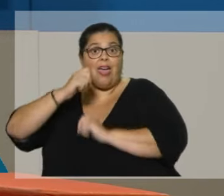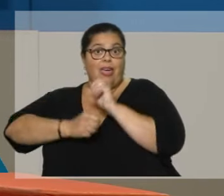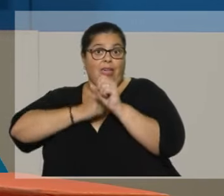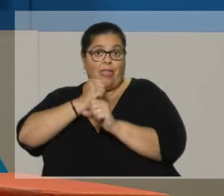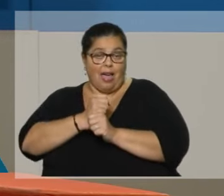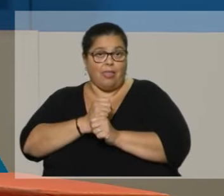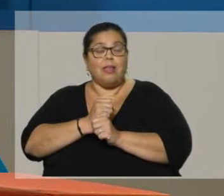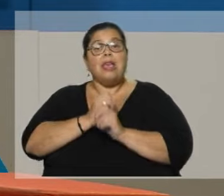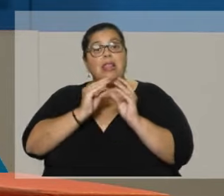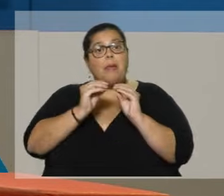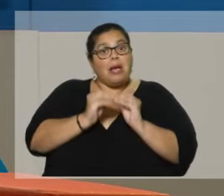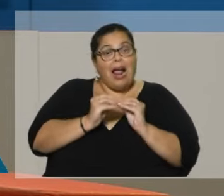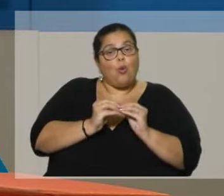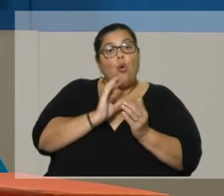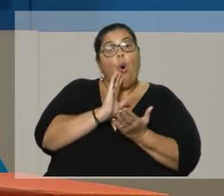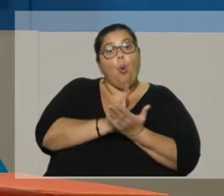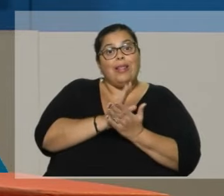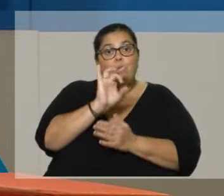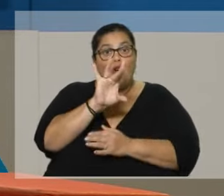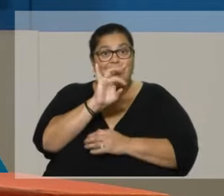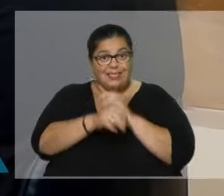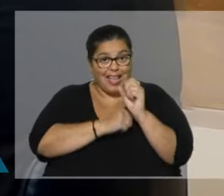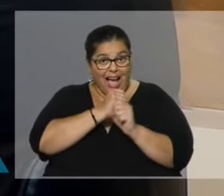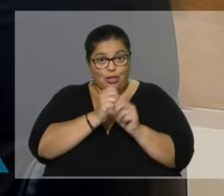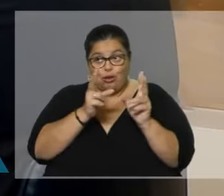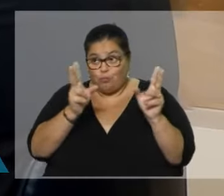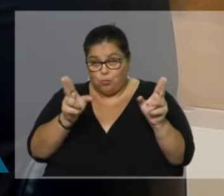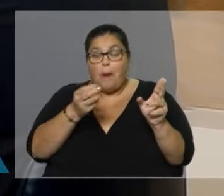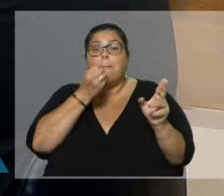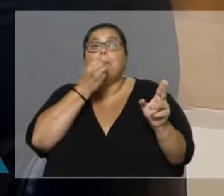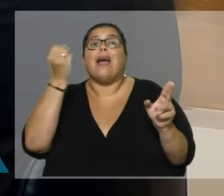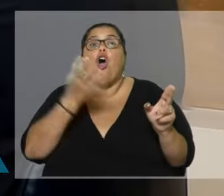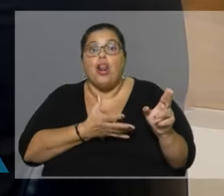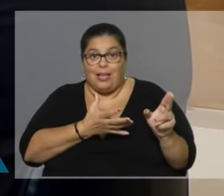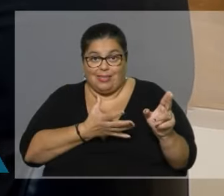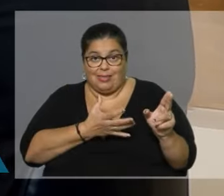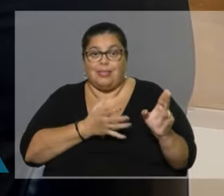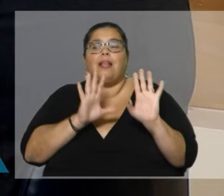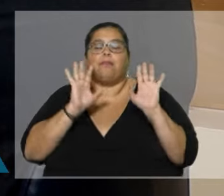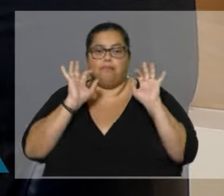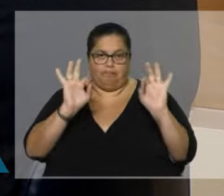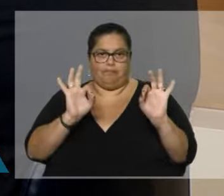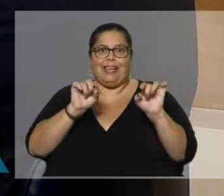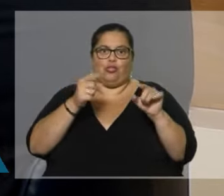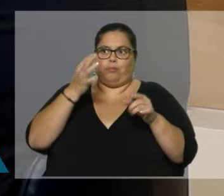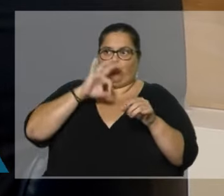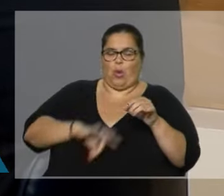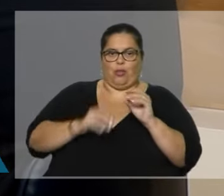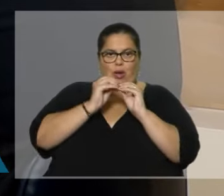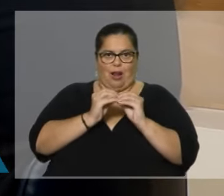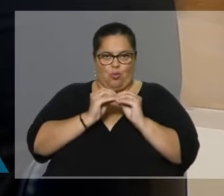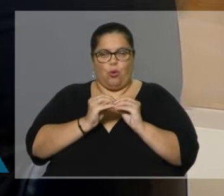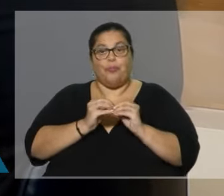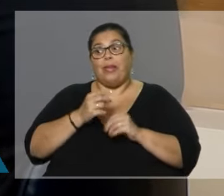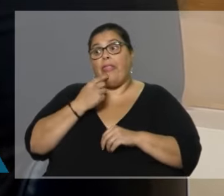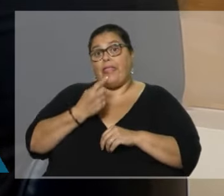no los últimos años como es en la actualidad. Bueno, lo que dicen los técnicos que apoyaron la reforma es que si se mantienen 60 años,